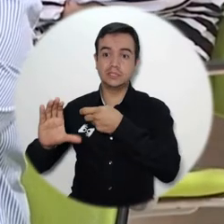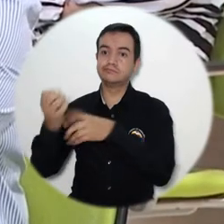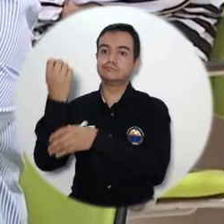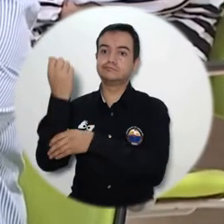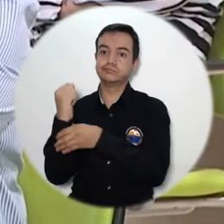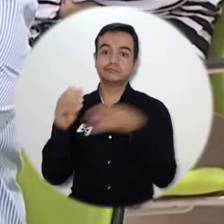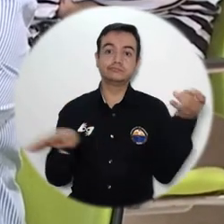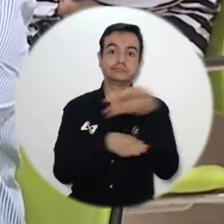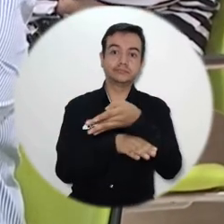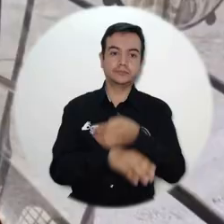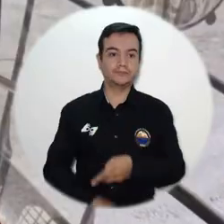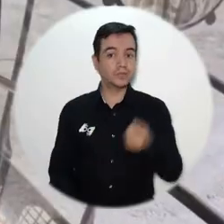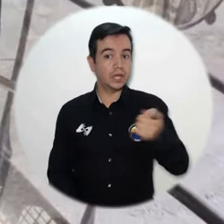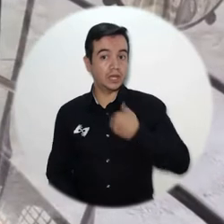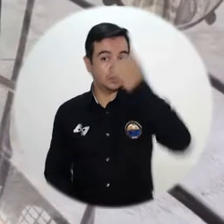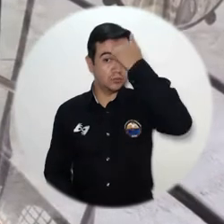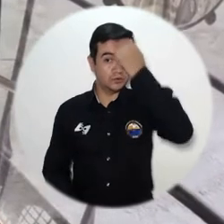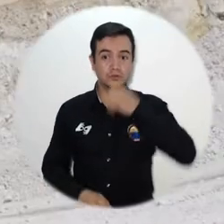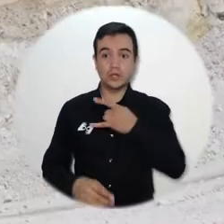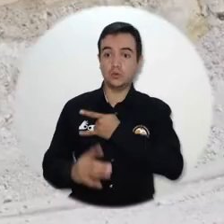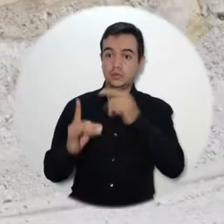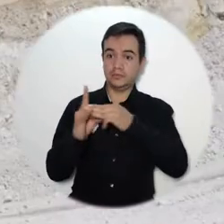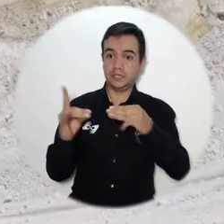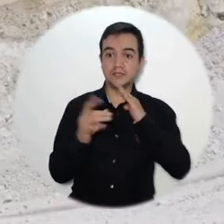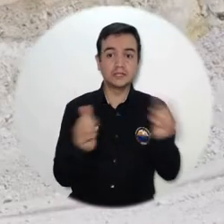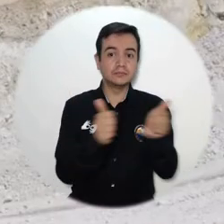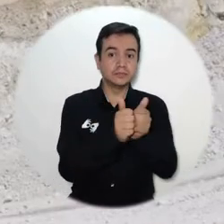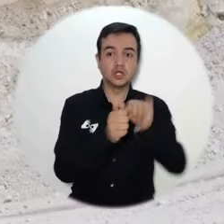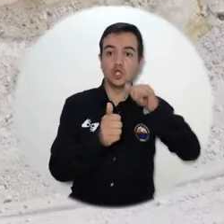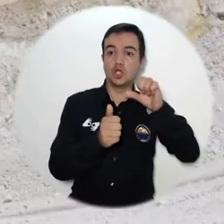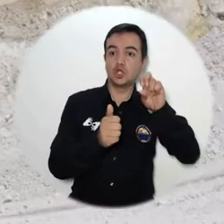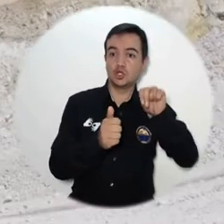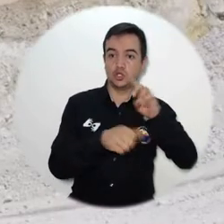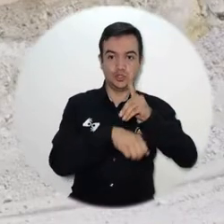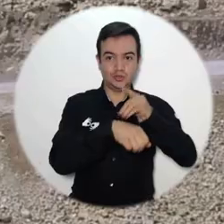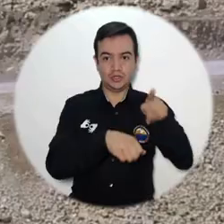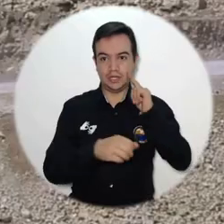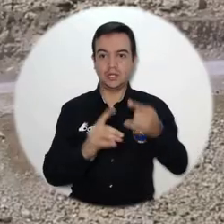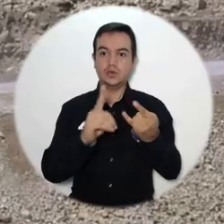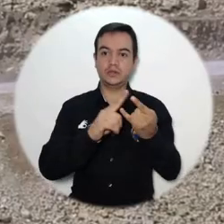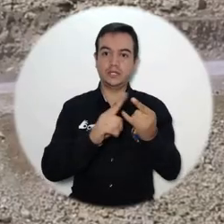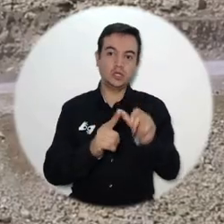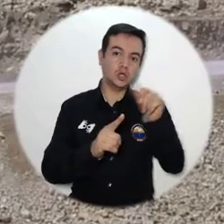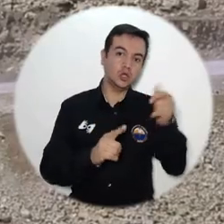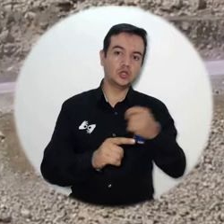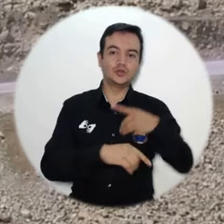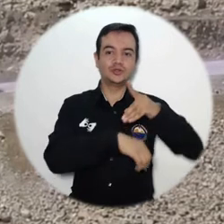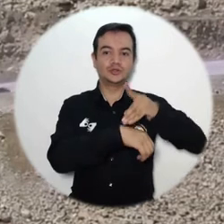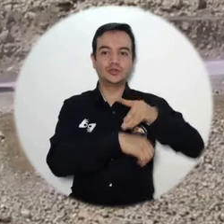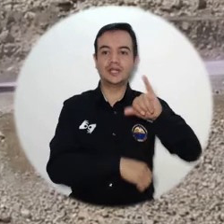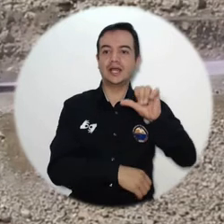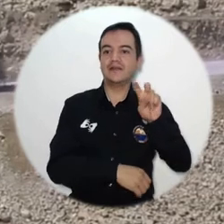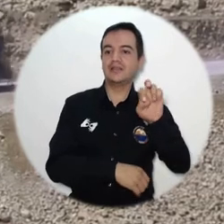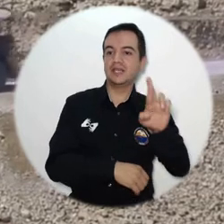La docente de Uni Magdalena trabajó en esta investigación junto al doctor John Ariza de la Universidad del Tolima y el doctor Javier García de la Universidad